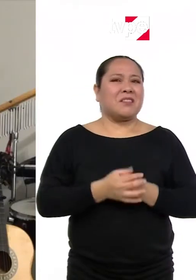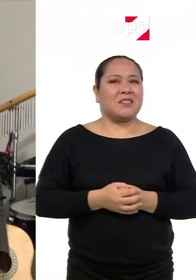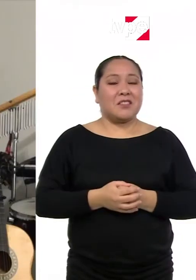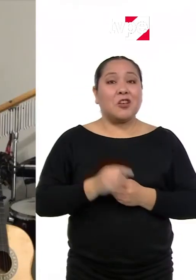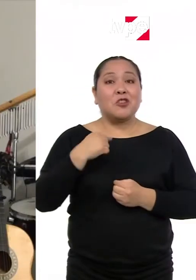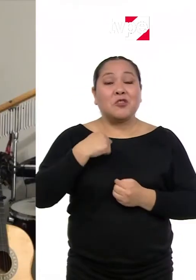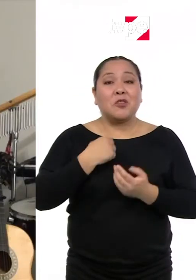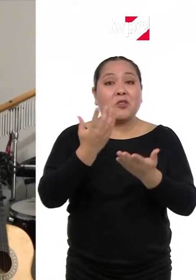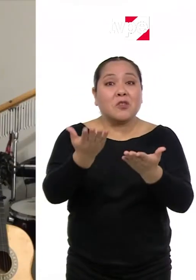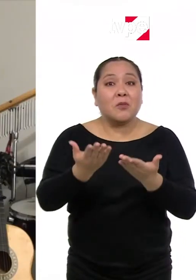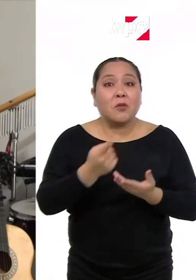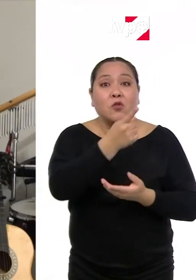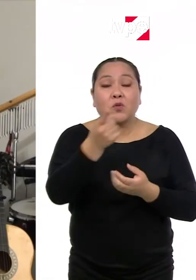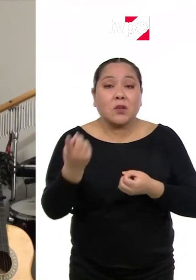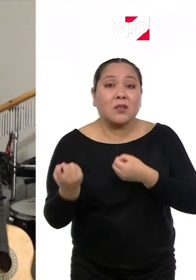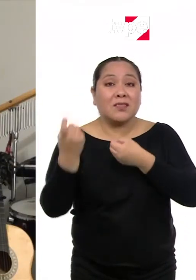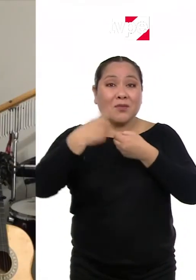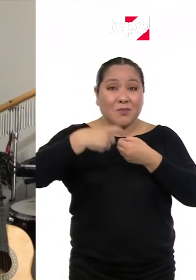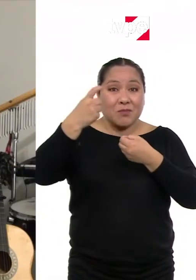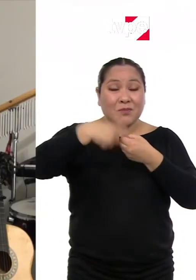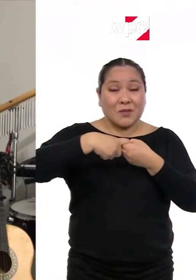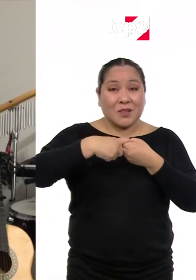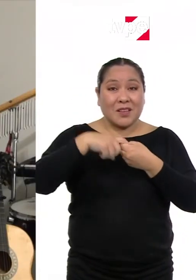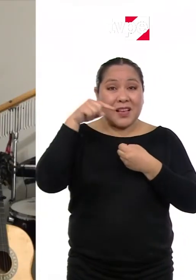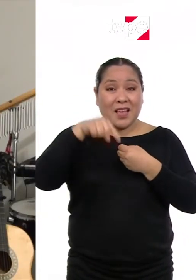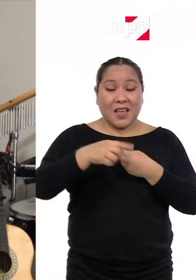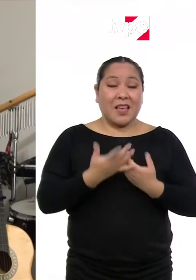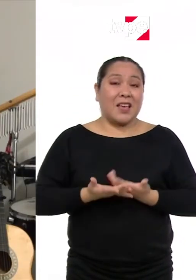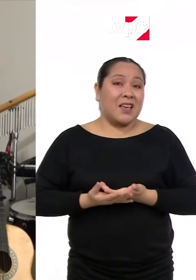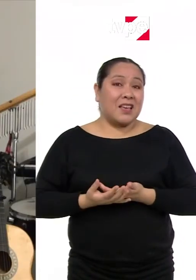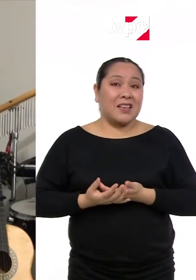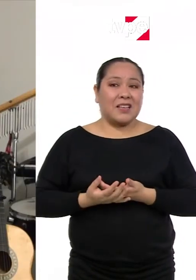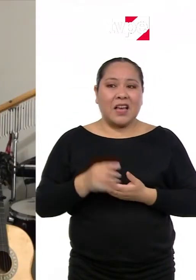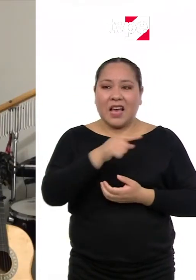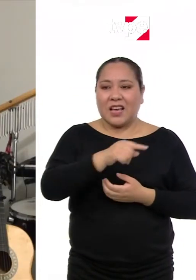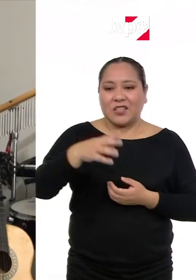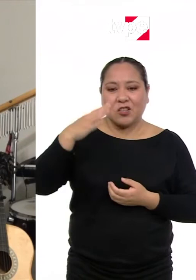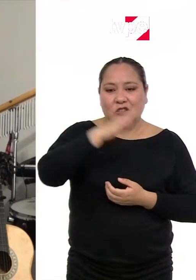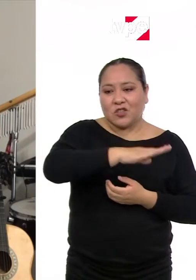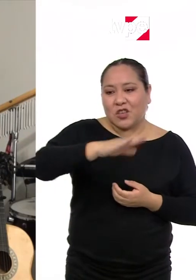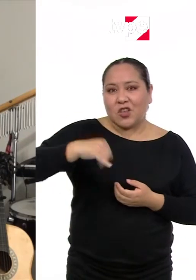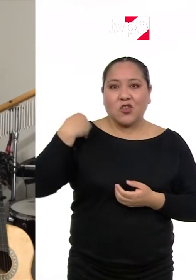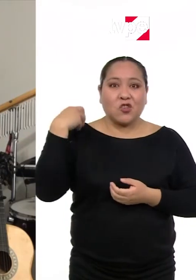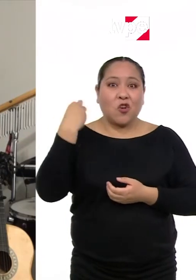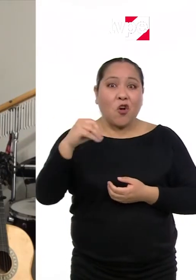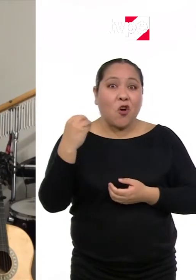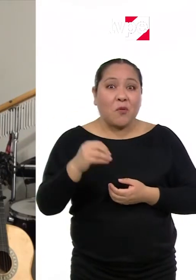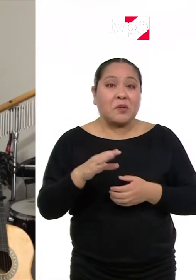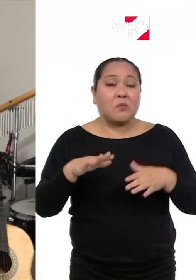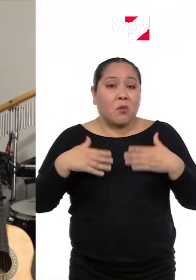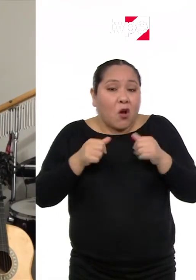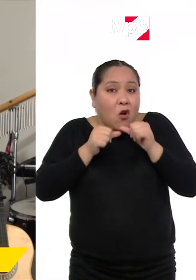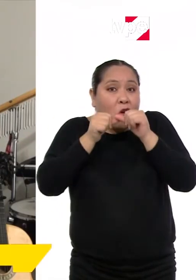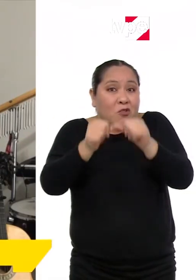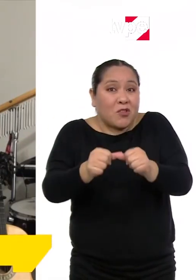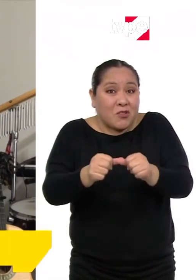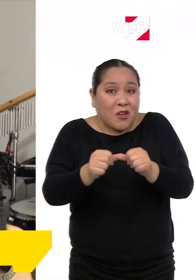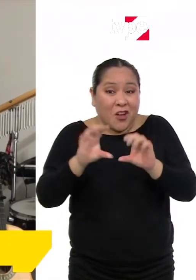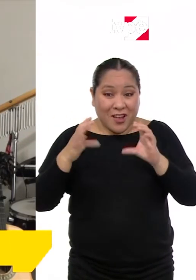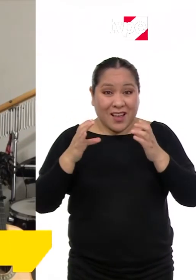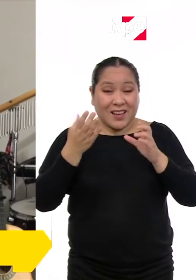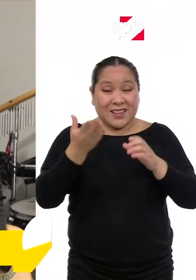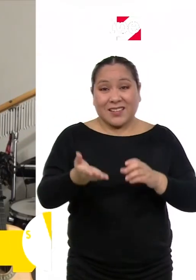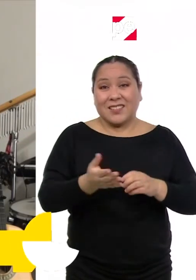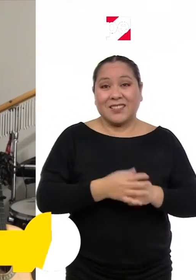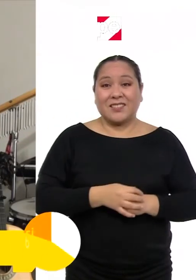Y los invito a que se suman, a que estos niños y jóvenes puedan seguir tomando sus